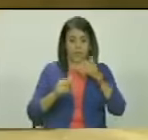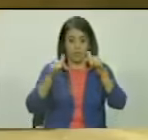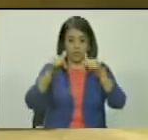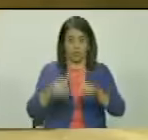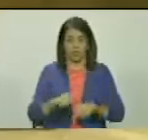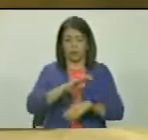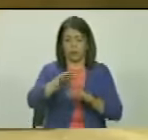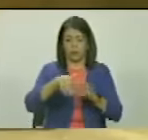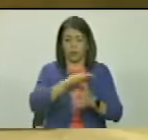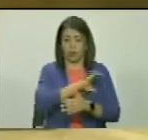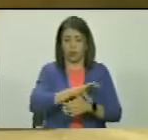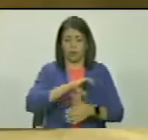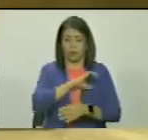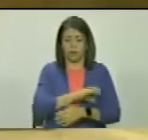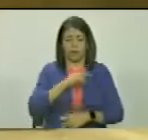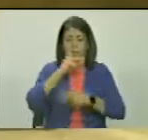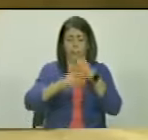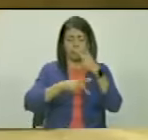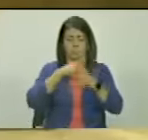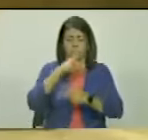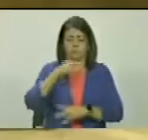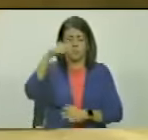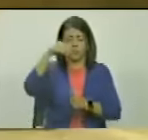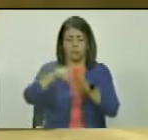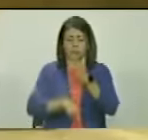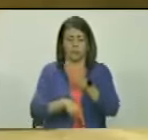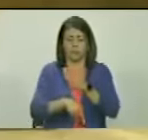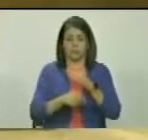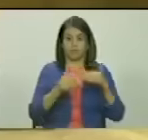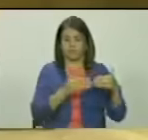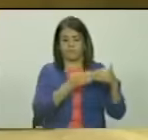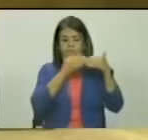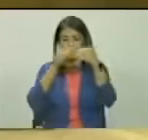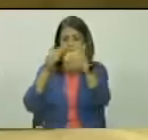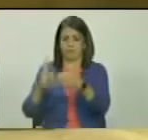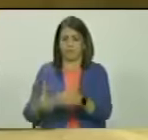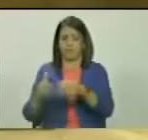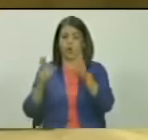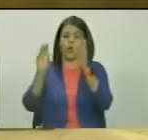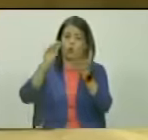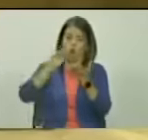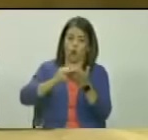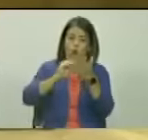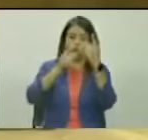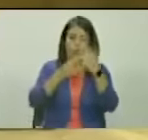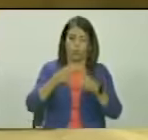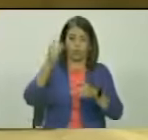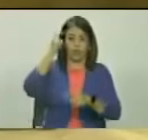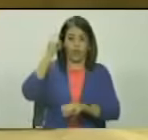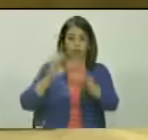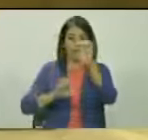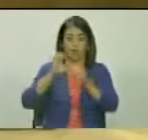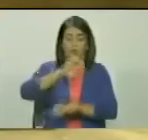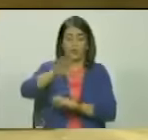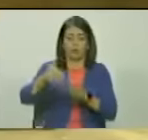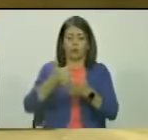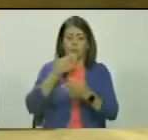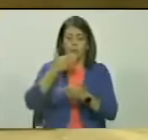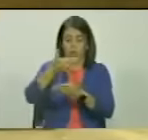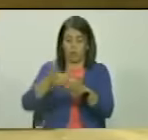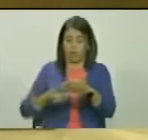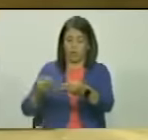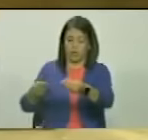plenaria, en nombre de la Comisión de Política Interior, el diferimiento para nueva oportunidad, revisar todas las propuestas,